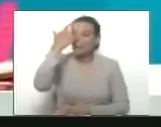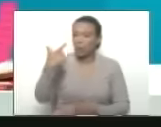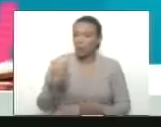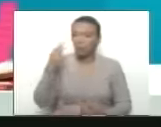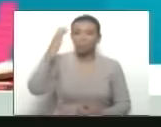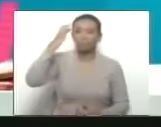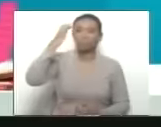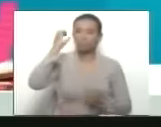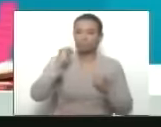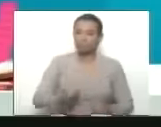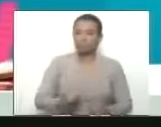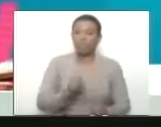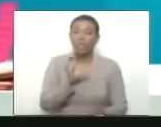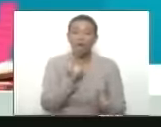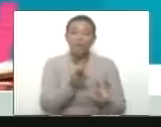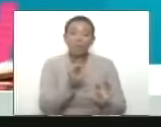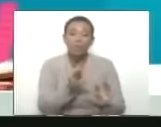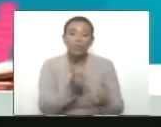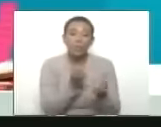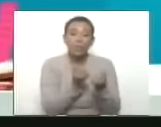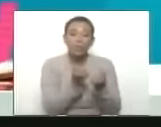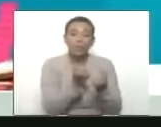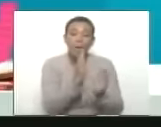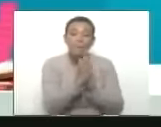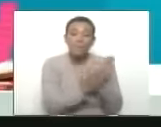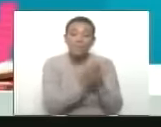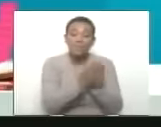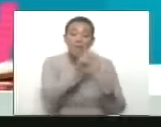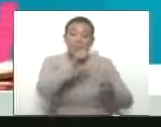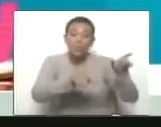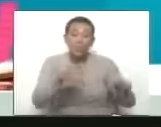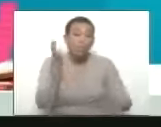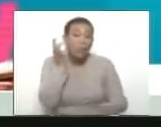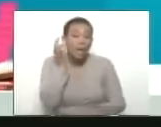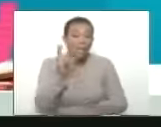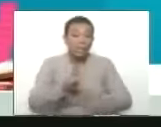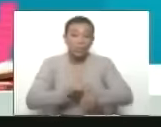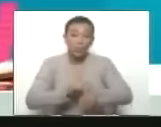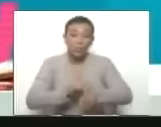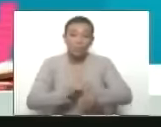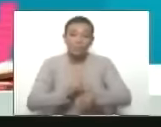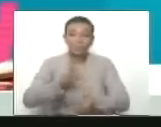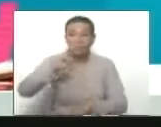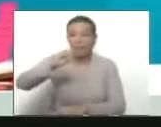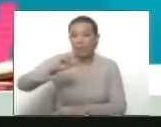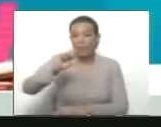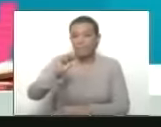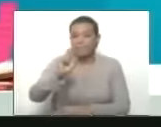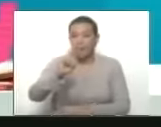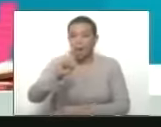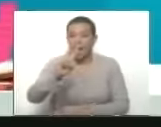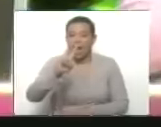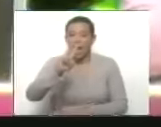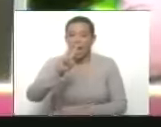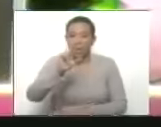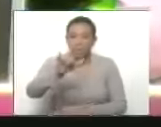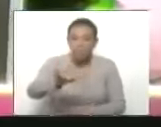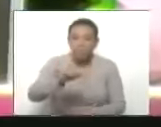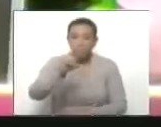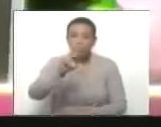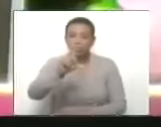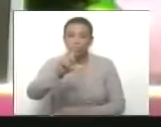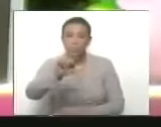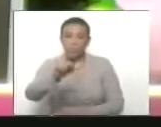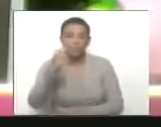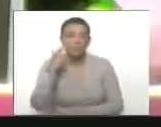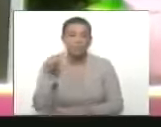al frente del Fondo Nacional de Emprendimiento del país se trata de la doctora Marjorie Bargela jefa del